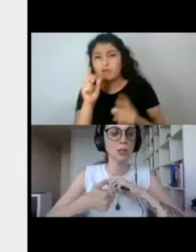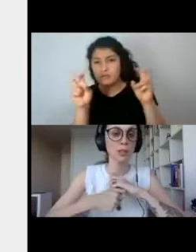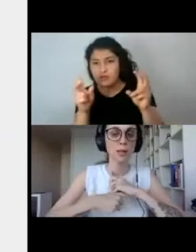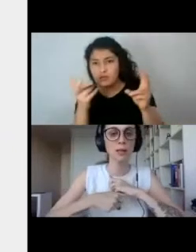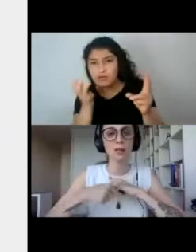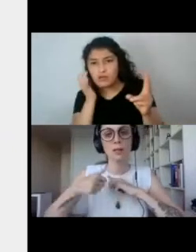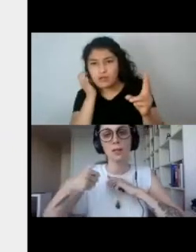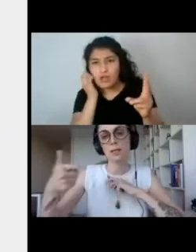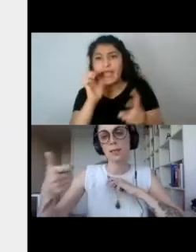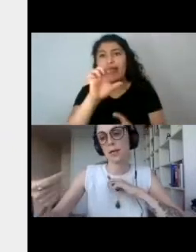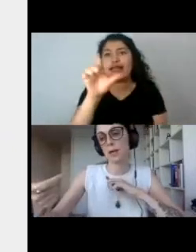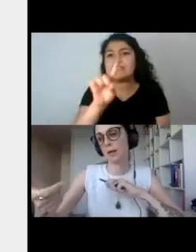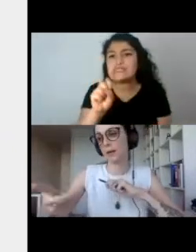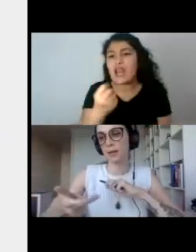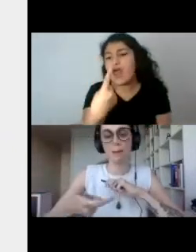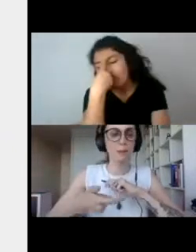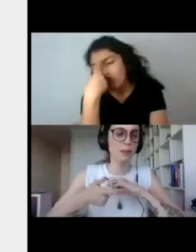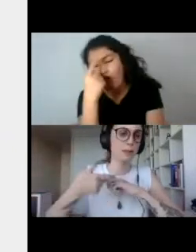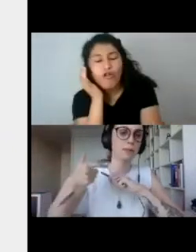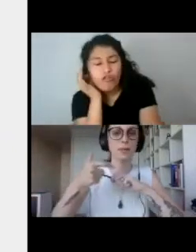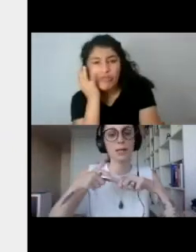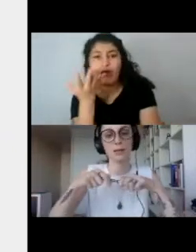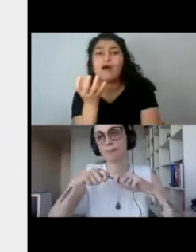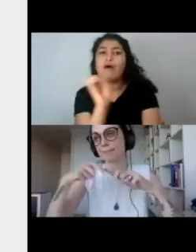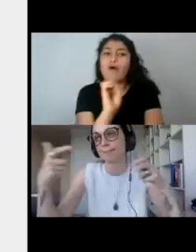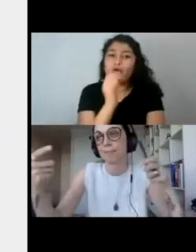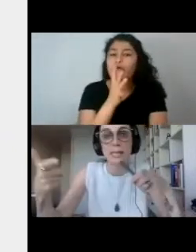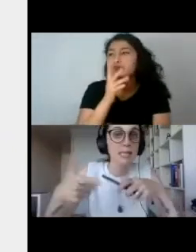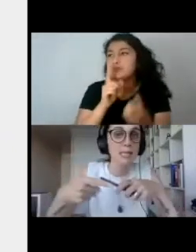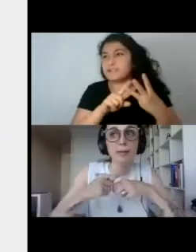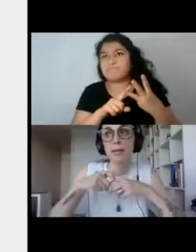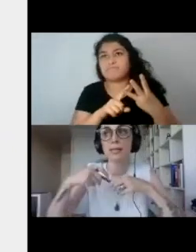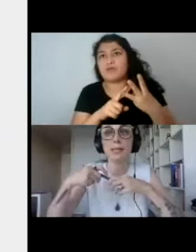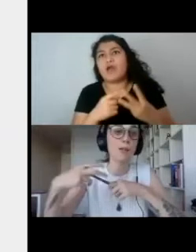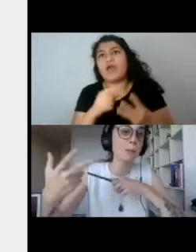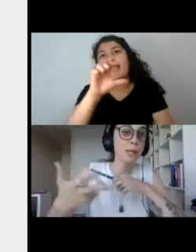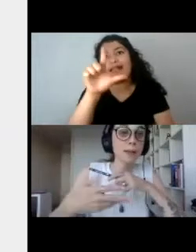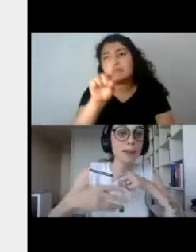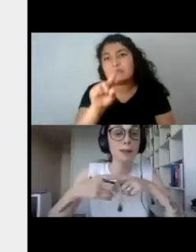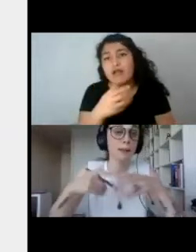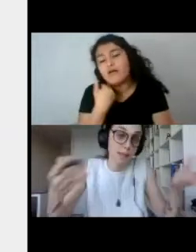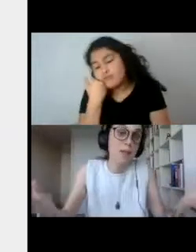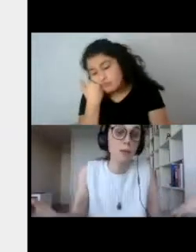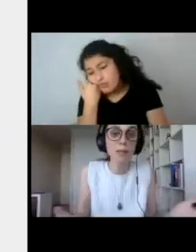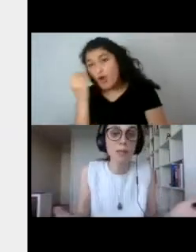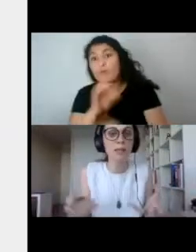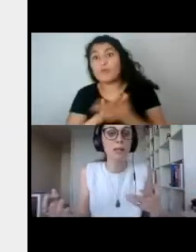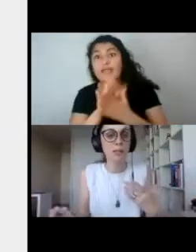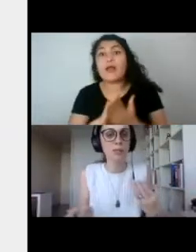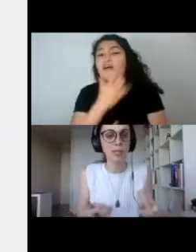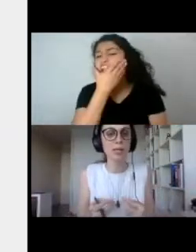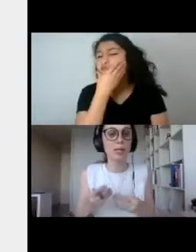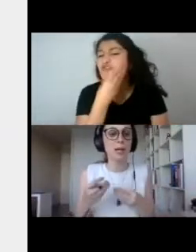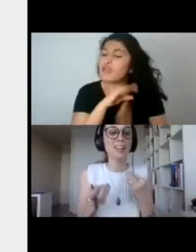tonta, Elsa la pasiva, Elsa la durmiente, la bella durmiente,